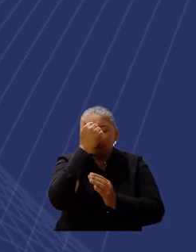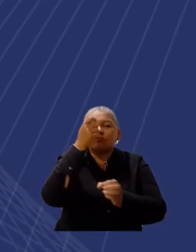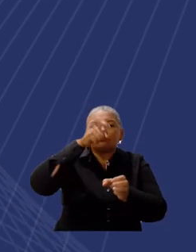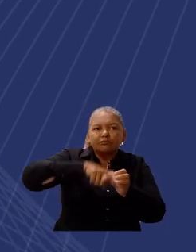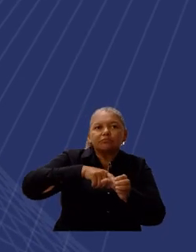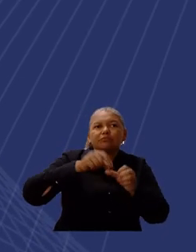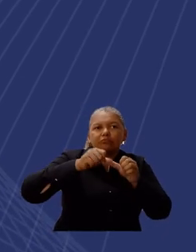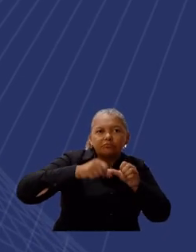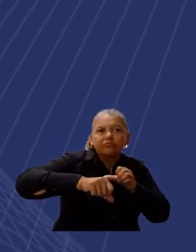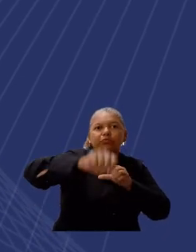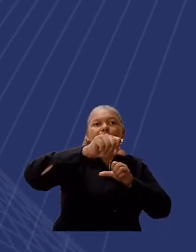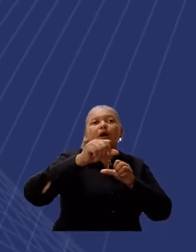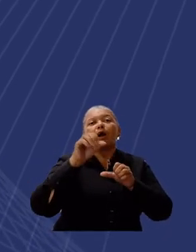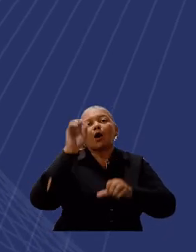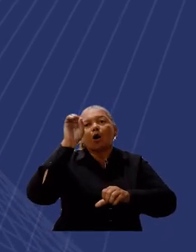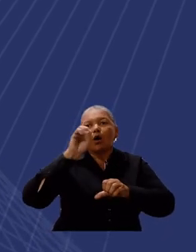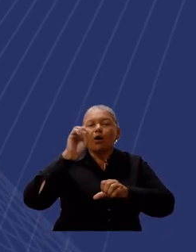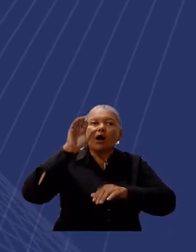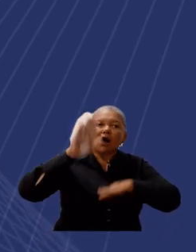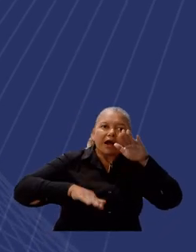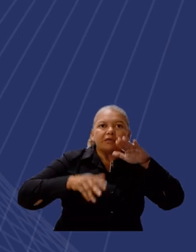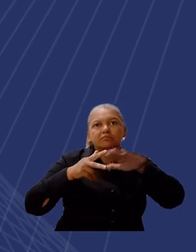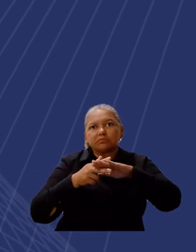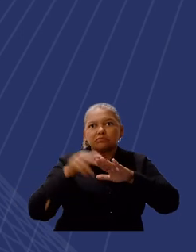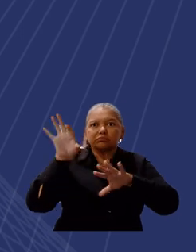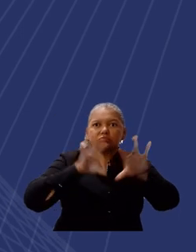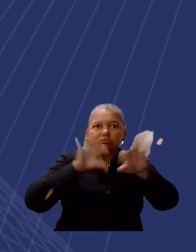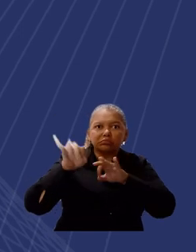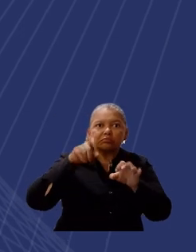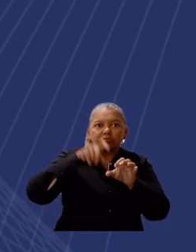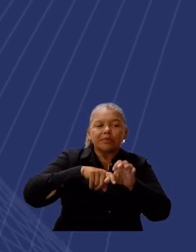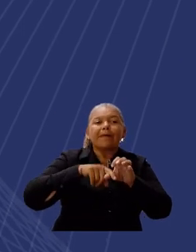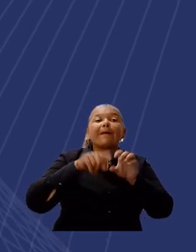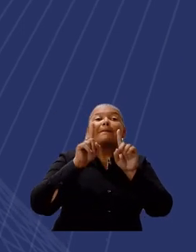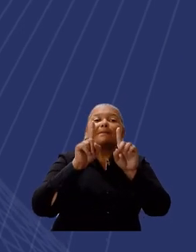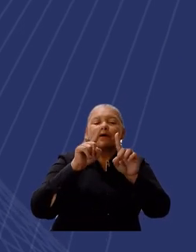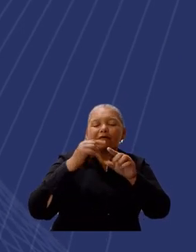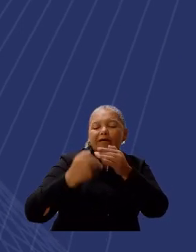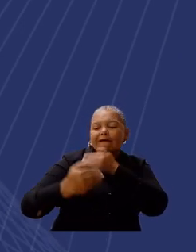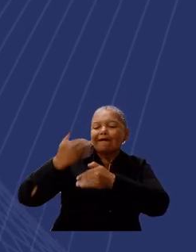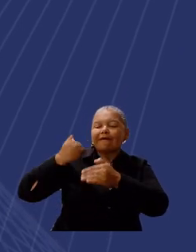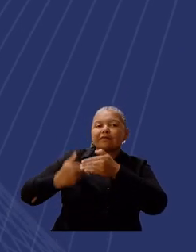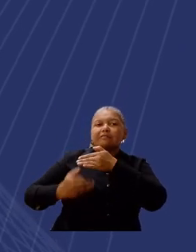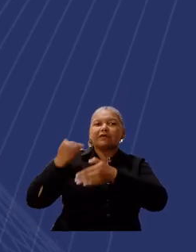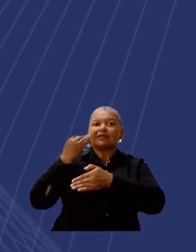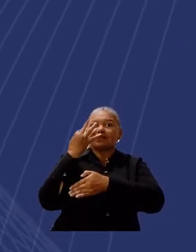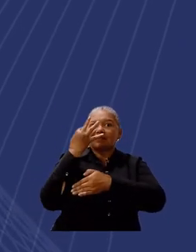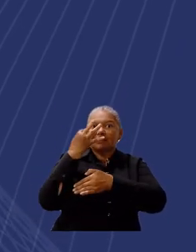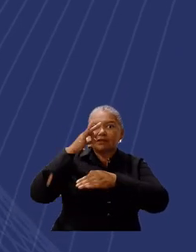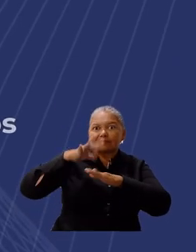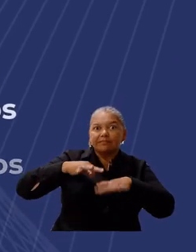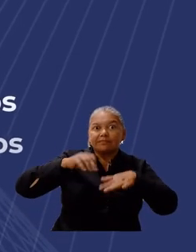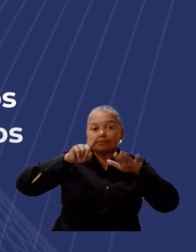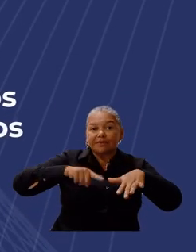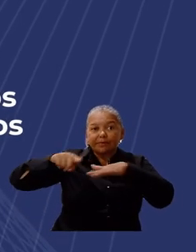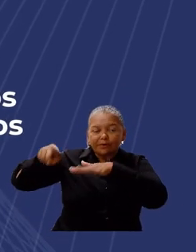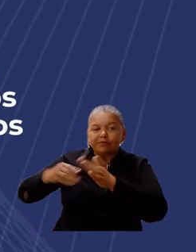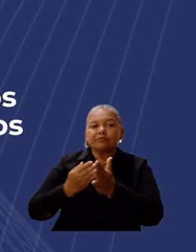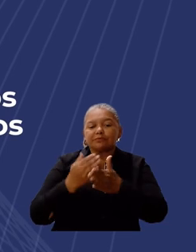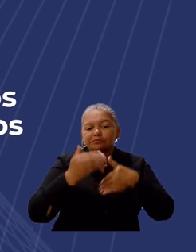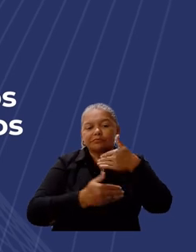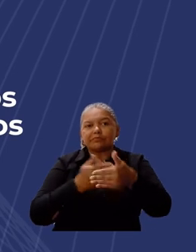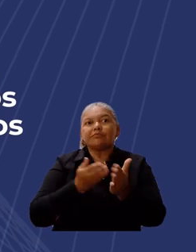Profesores de planta en servicio activo y profesores ocasionales o de hora cátedra con vinculación activa durante al menos tres periodos